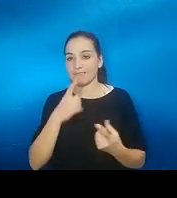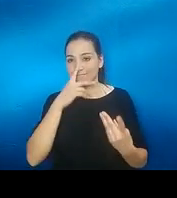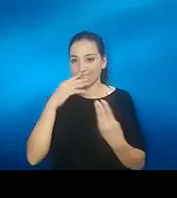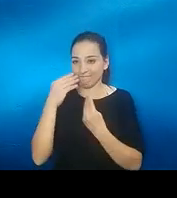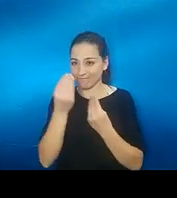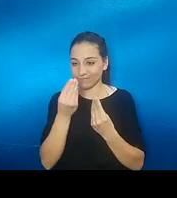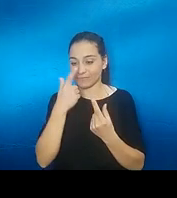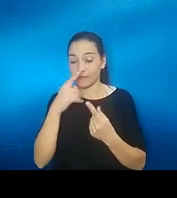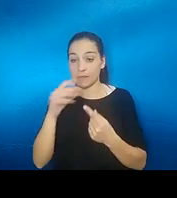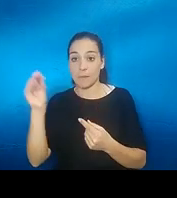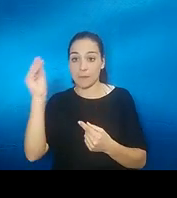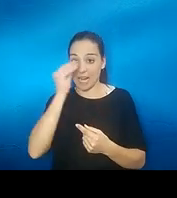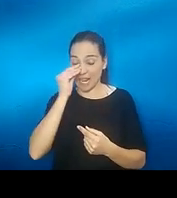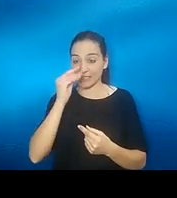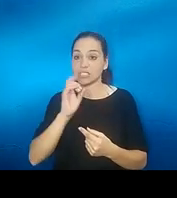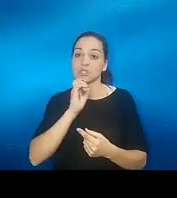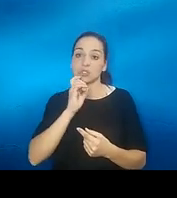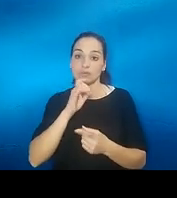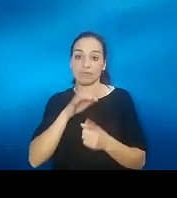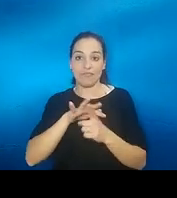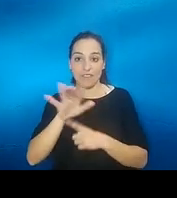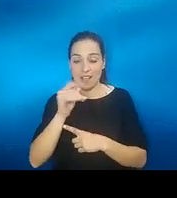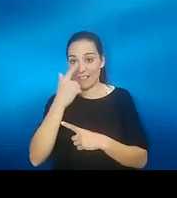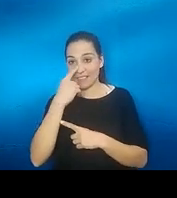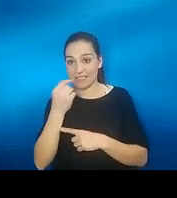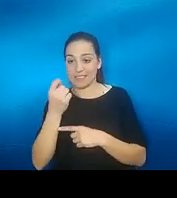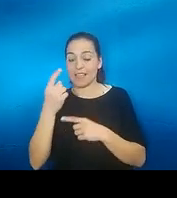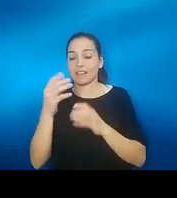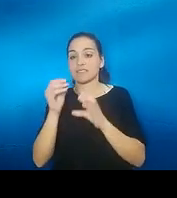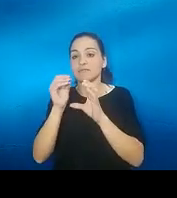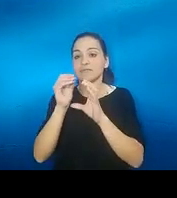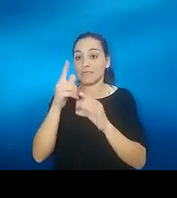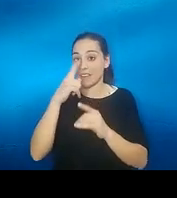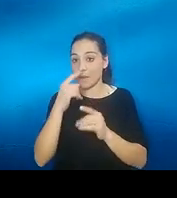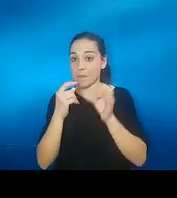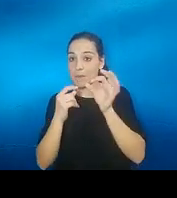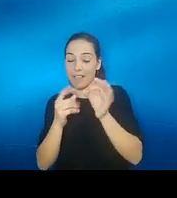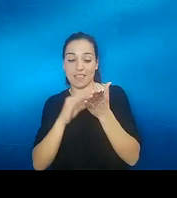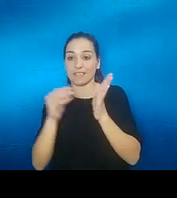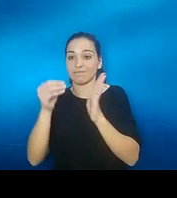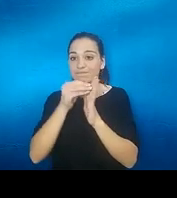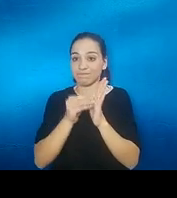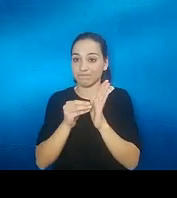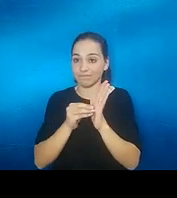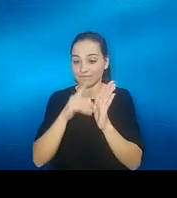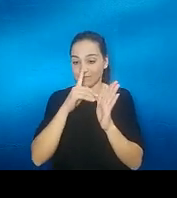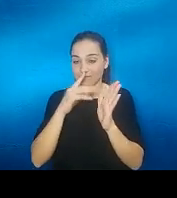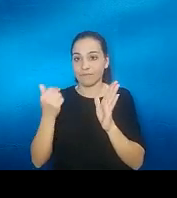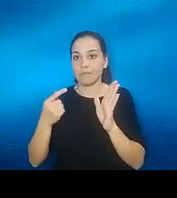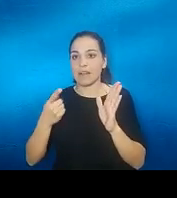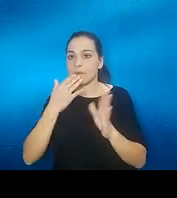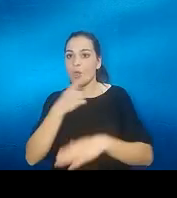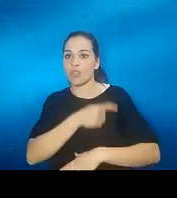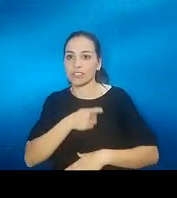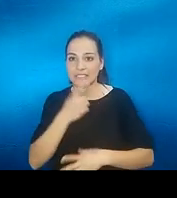receptores que se pongan sobre la lámina cribosa para que para que los odorantes los olores lleguen hasta ella